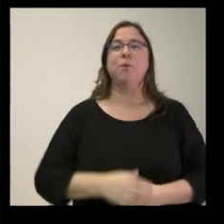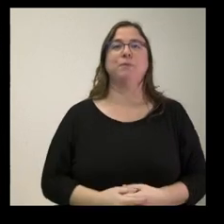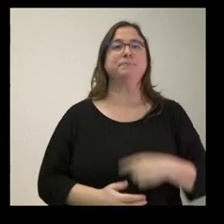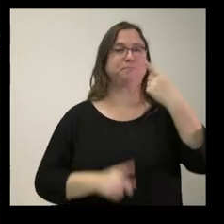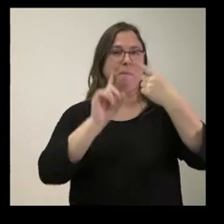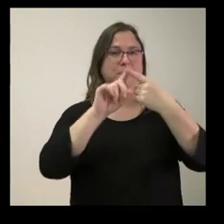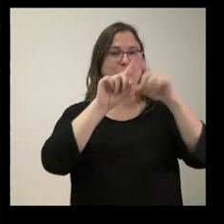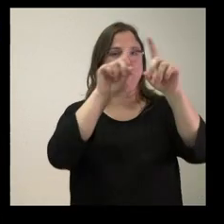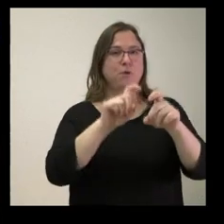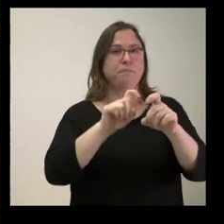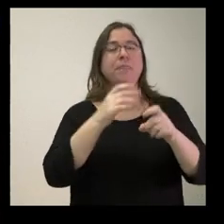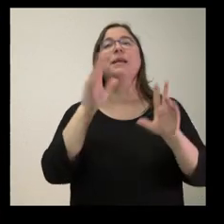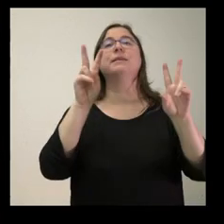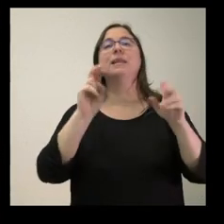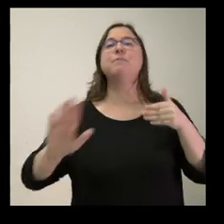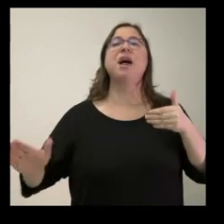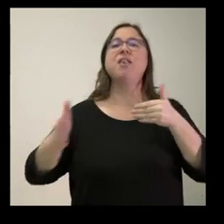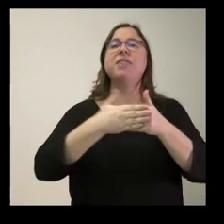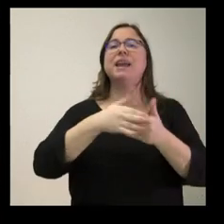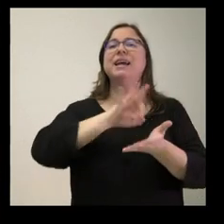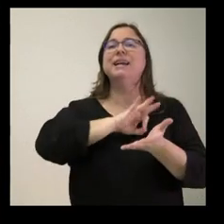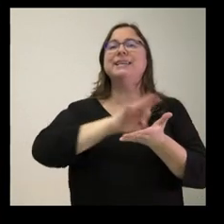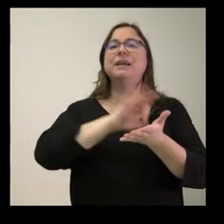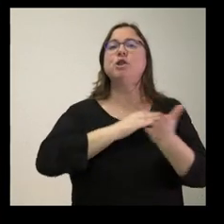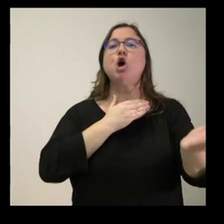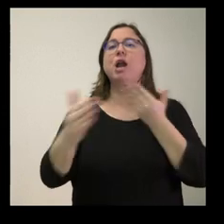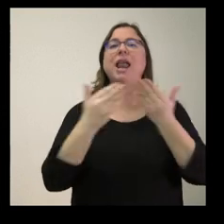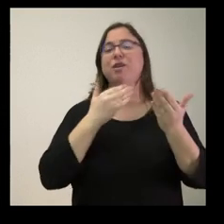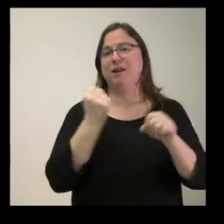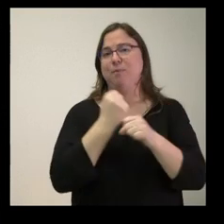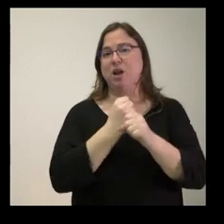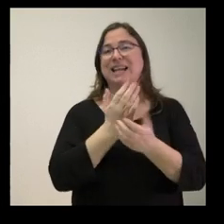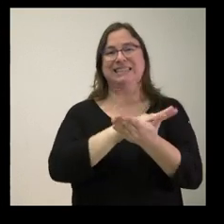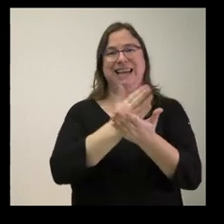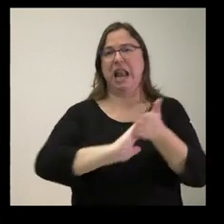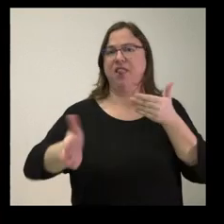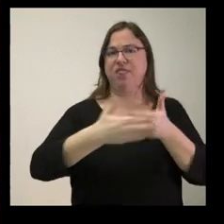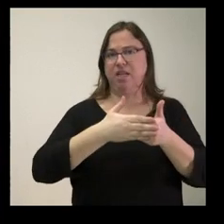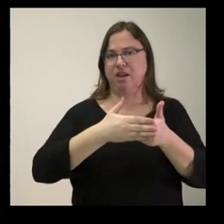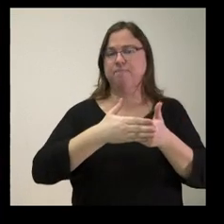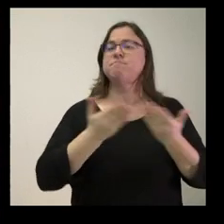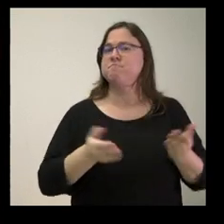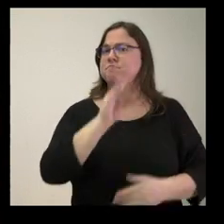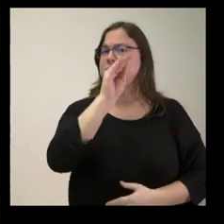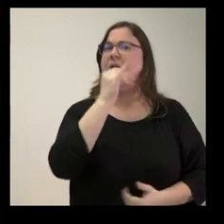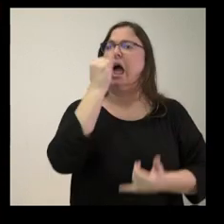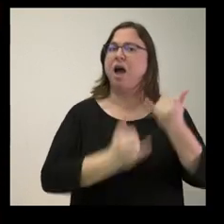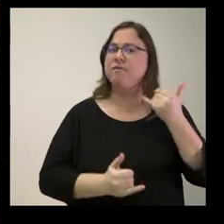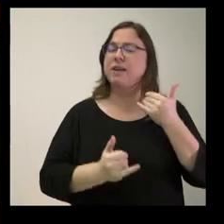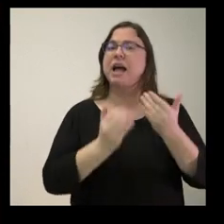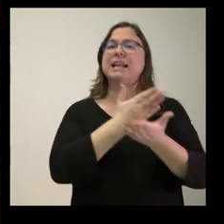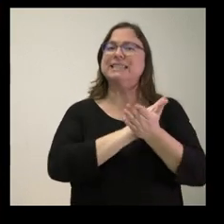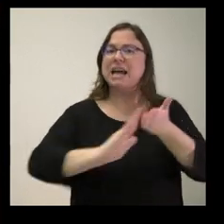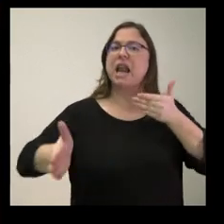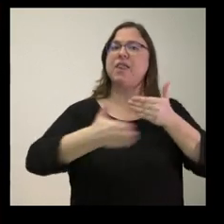Sobre el cierre del Servicio de Relaciones Laborales, el SERLA, quería preguntarle si finalmente se va a llevar a cabo este cierre.